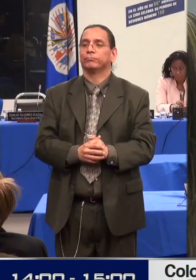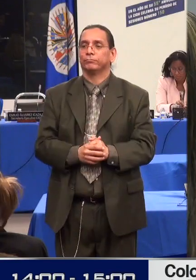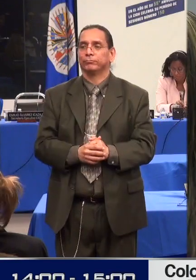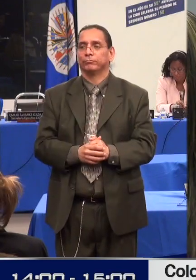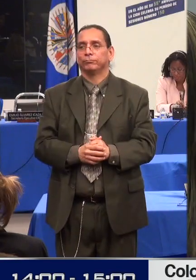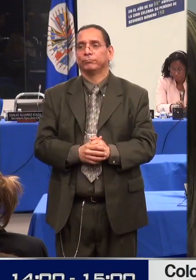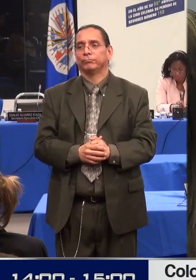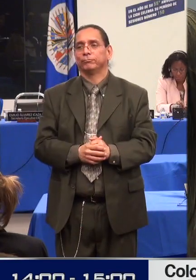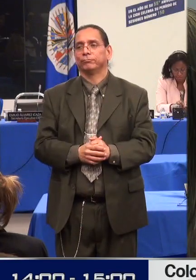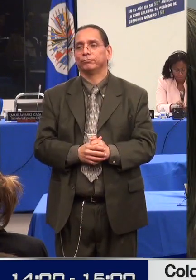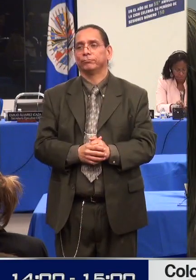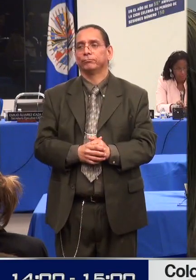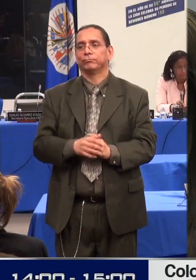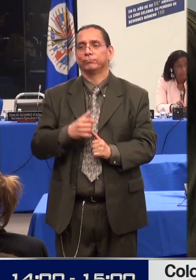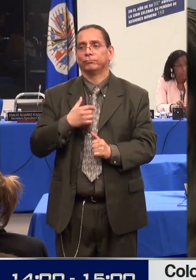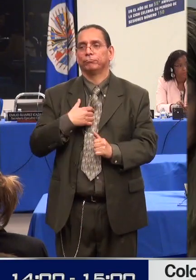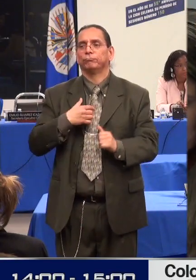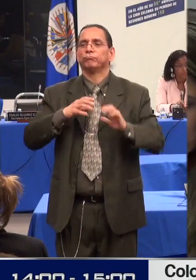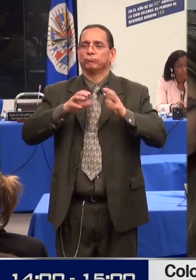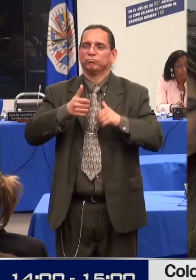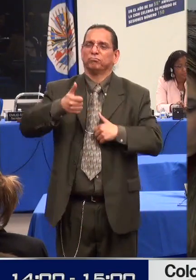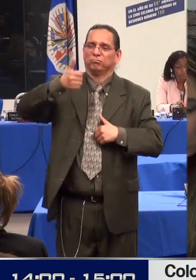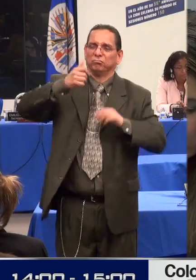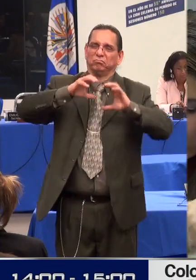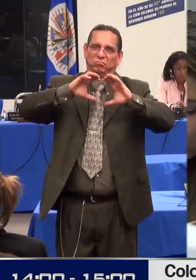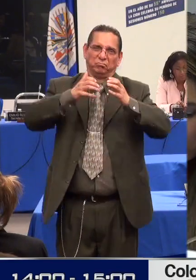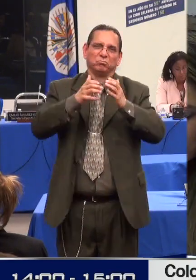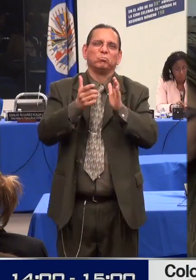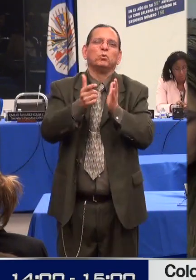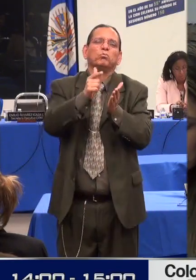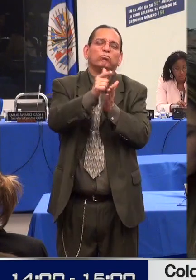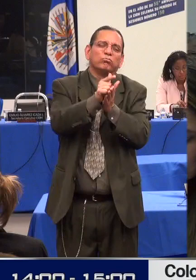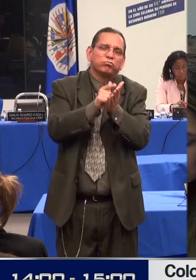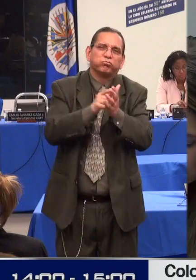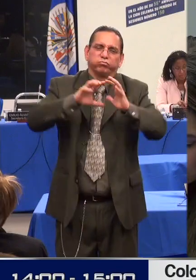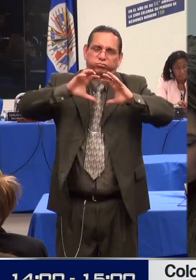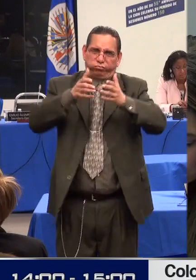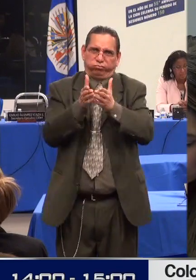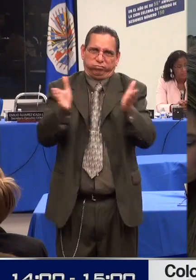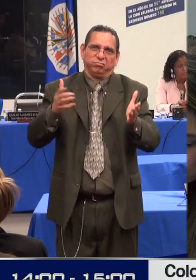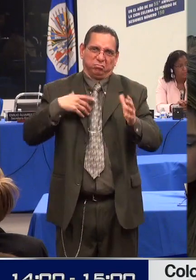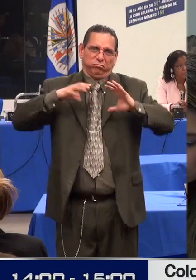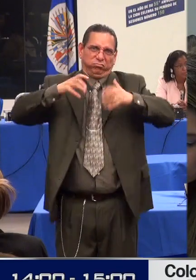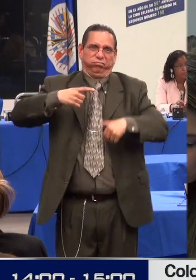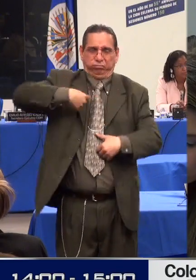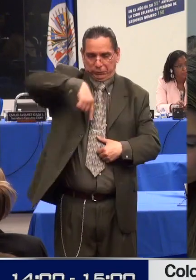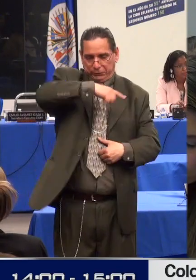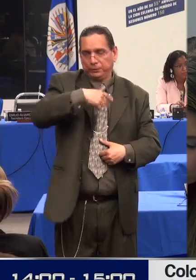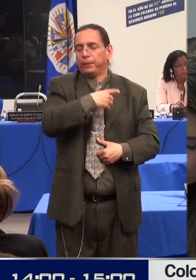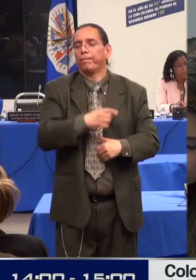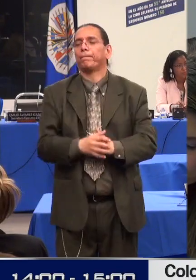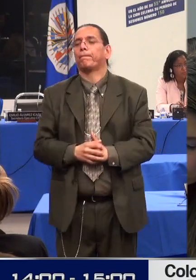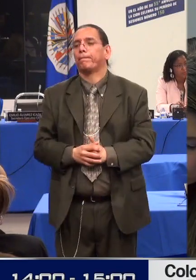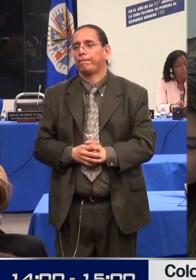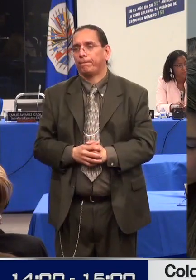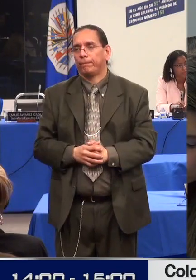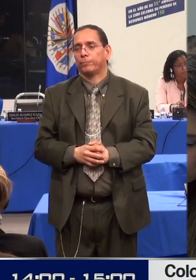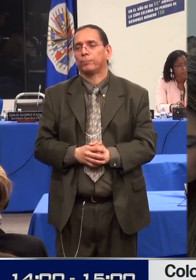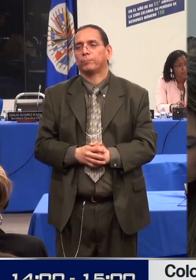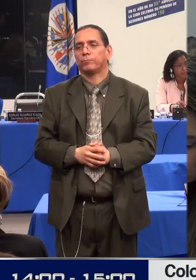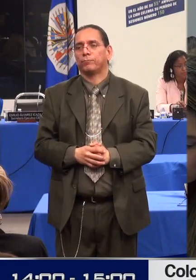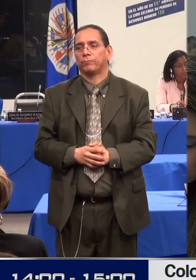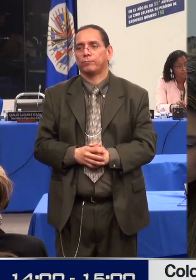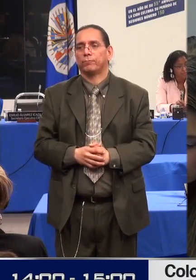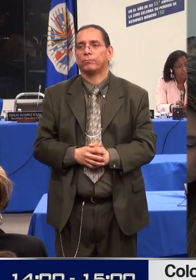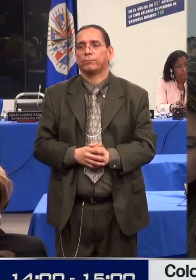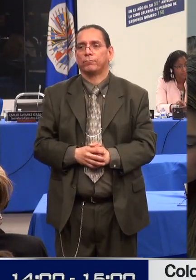como la manera de implementar acciones afirmativas a través del proceso penal en Colombia. Bajo este marco,